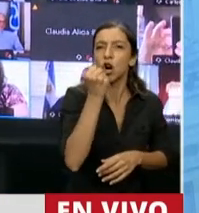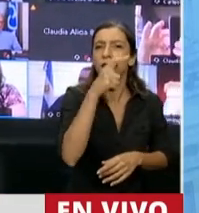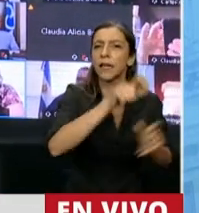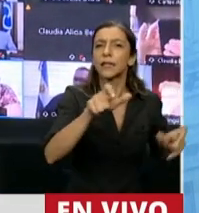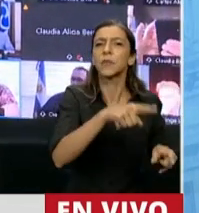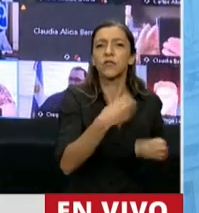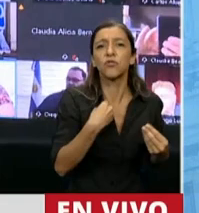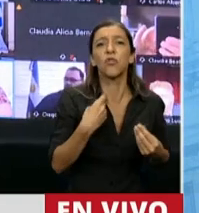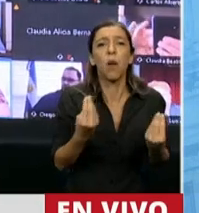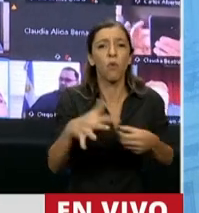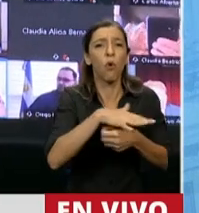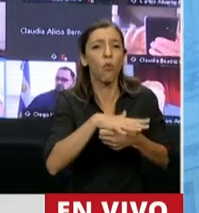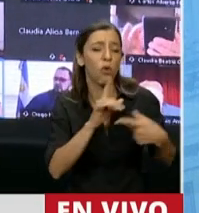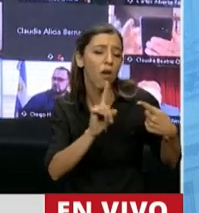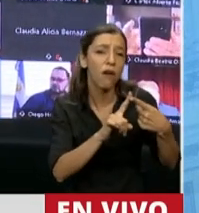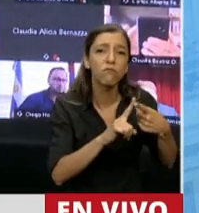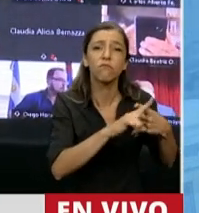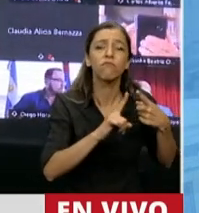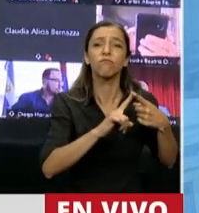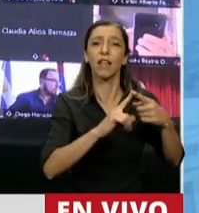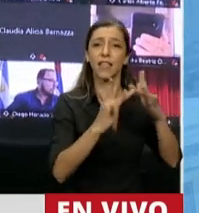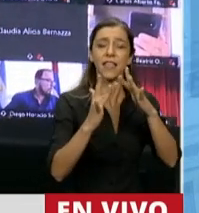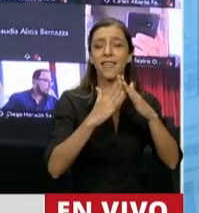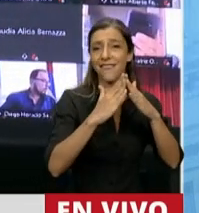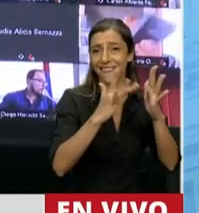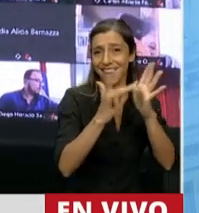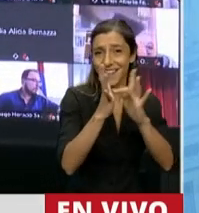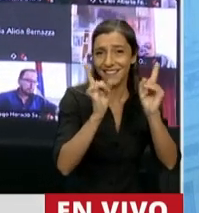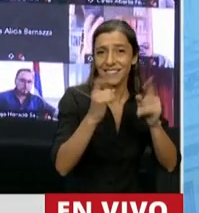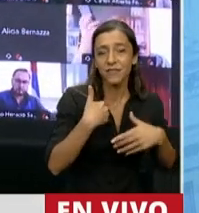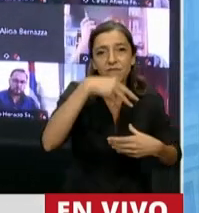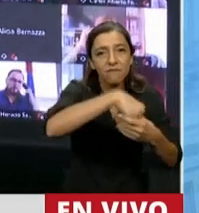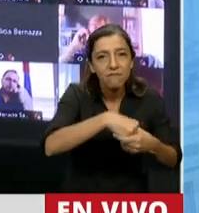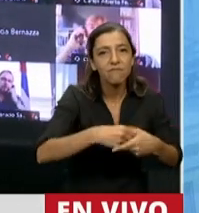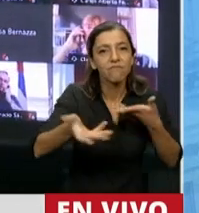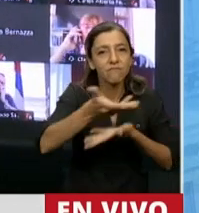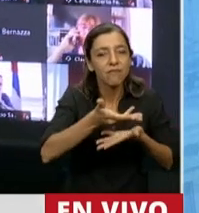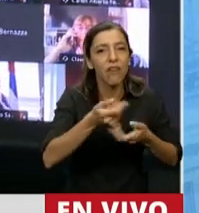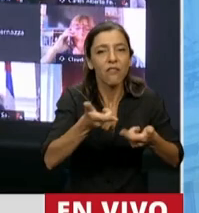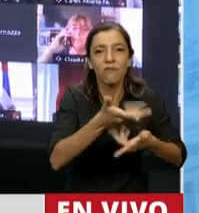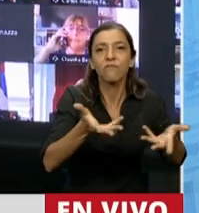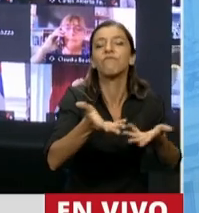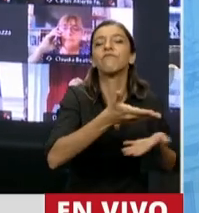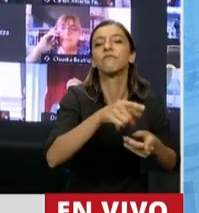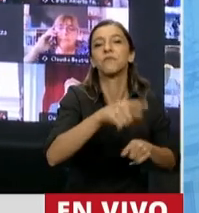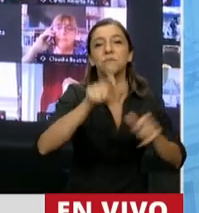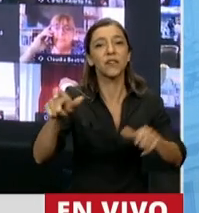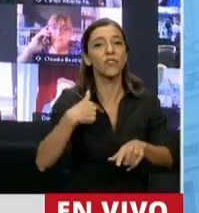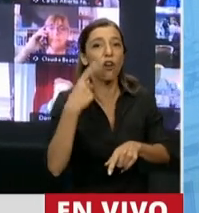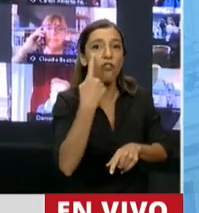presidían, para los ciudadanos de las ciudades en donde tenían sus iglesias y para cada una de aquellas personas que los conocieron,